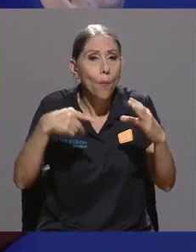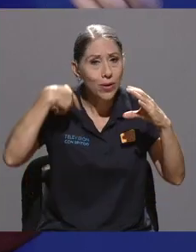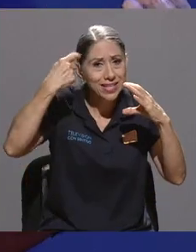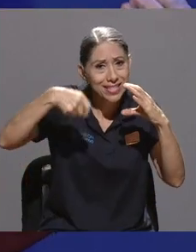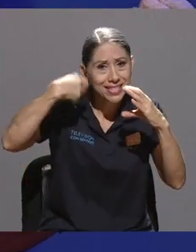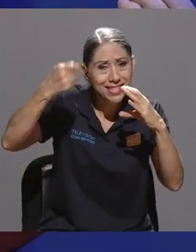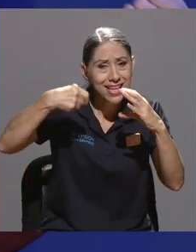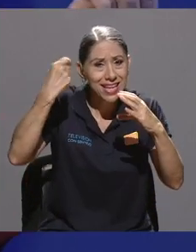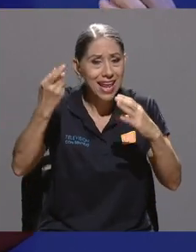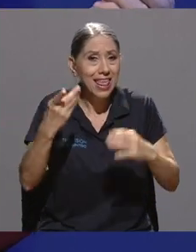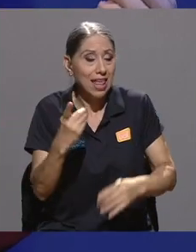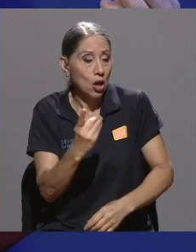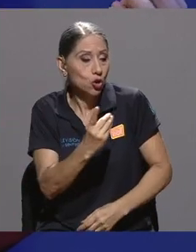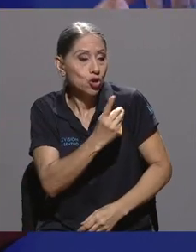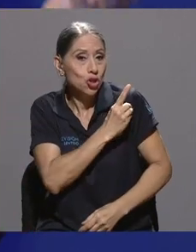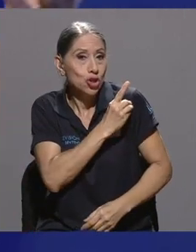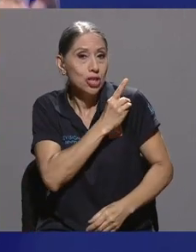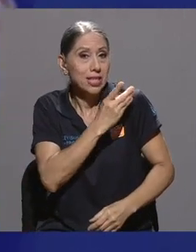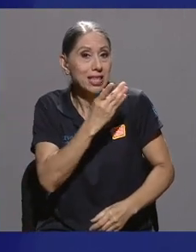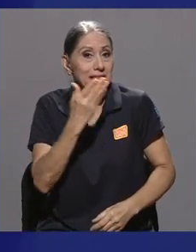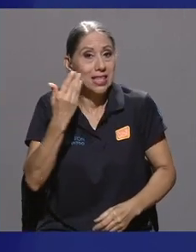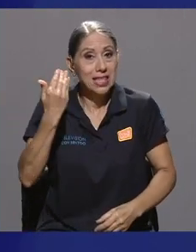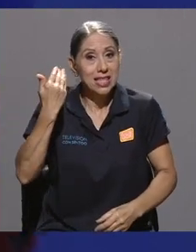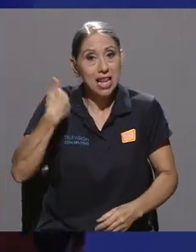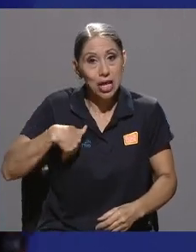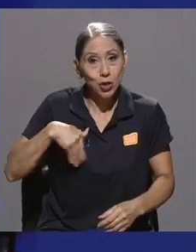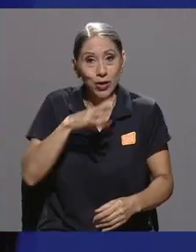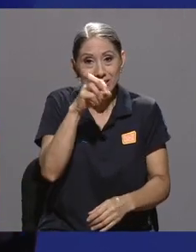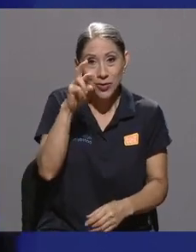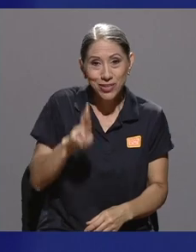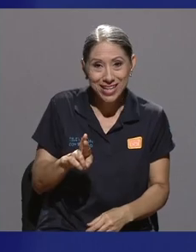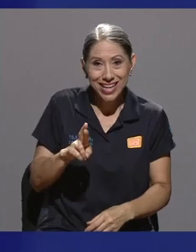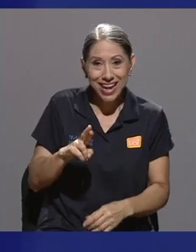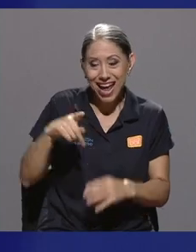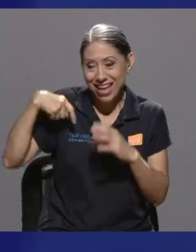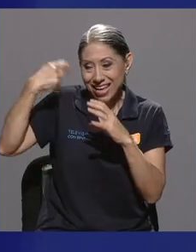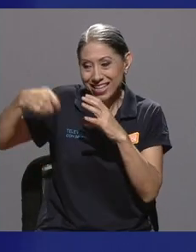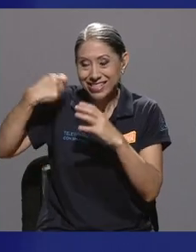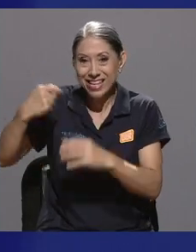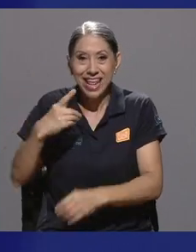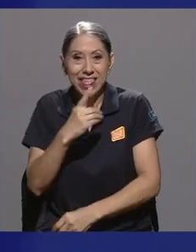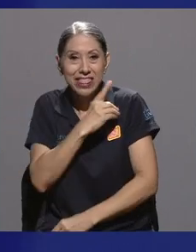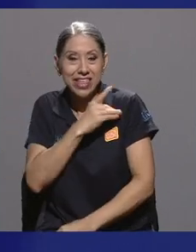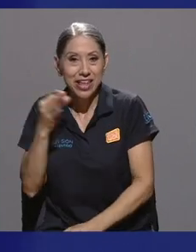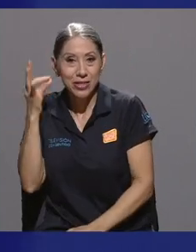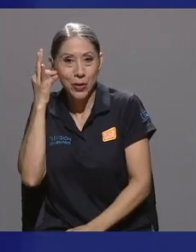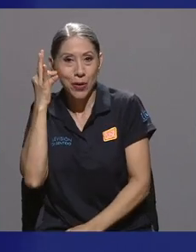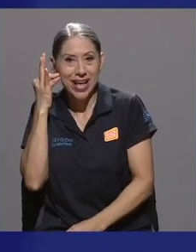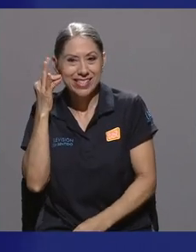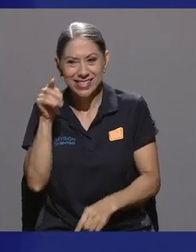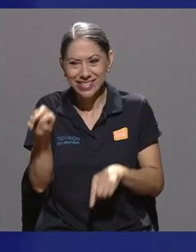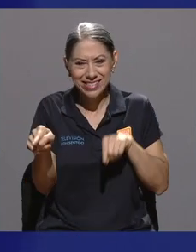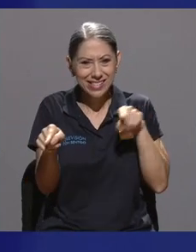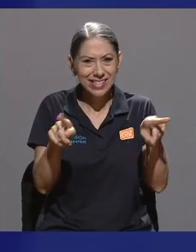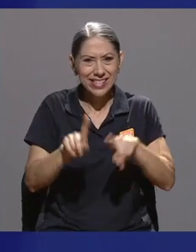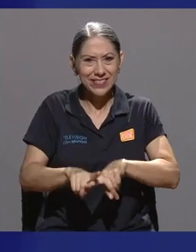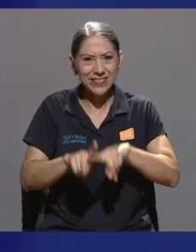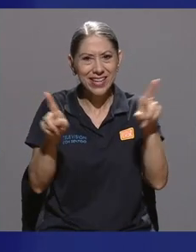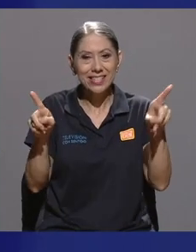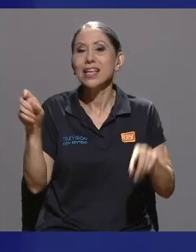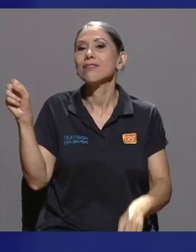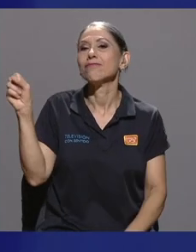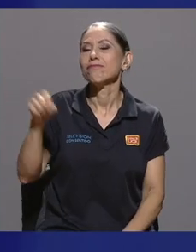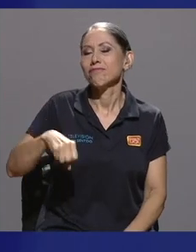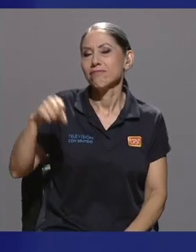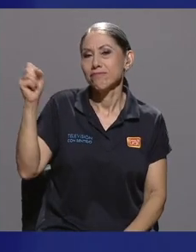directores en Costa Rica y cómo es el cine que hacen las directoras. ¿Hay diferencias? Eso, sí, va mucho, es la visión,